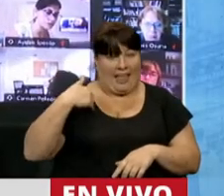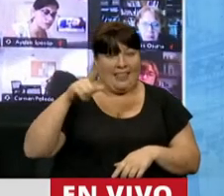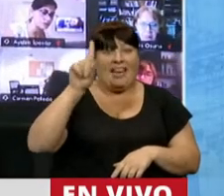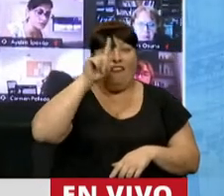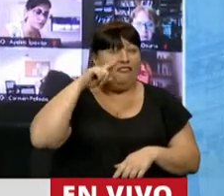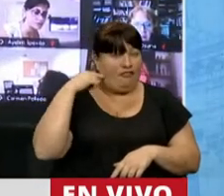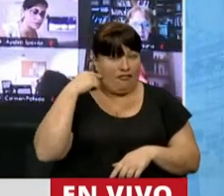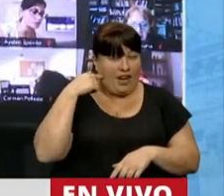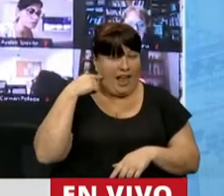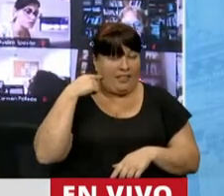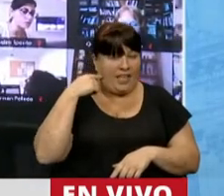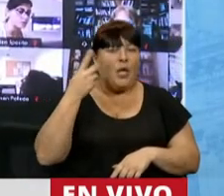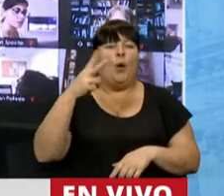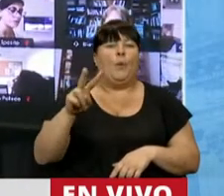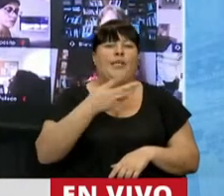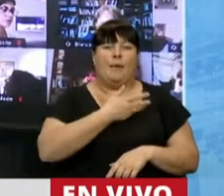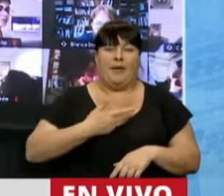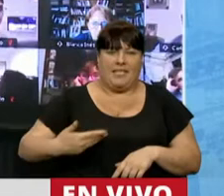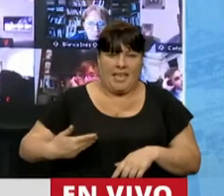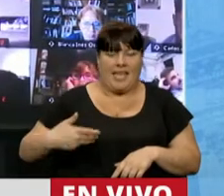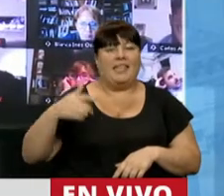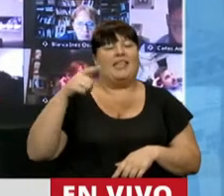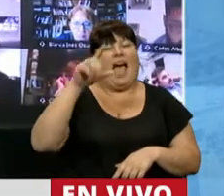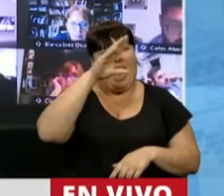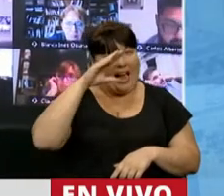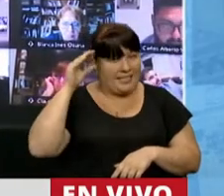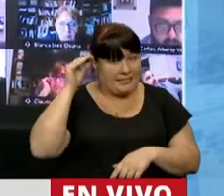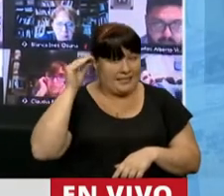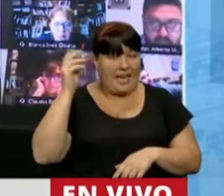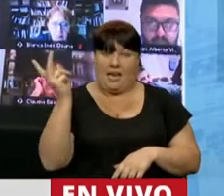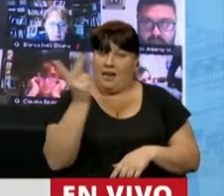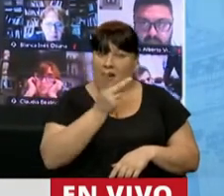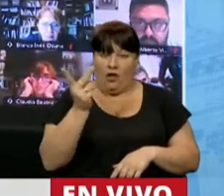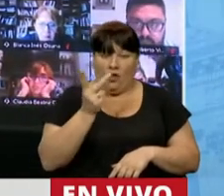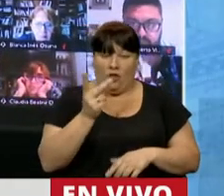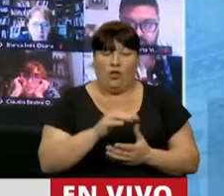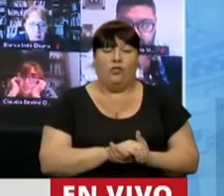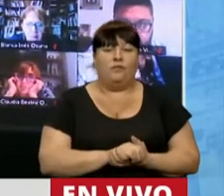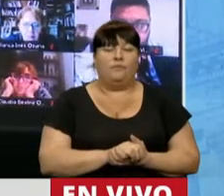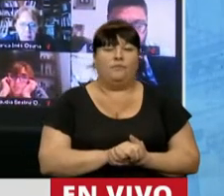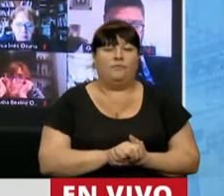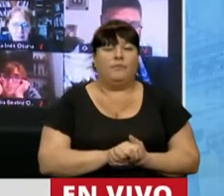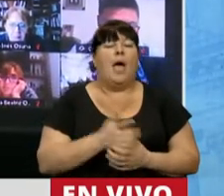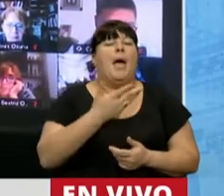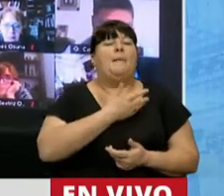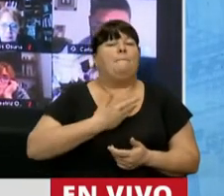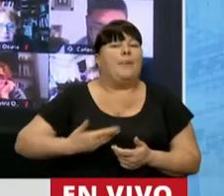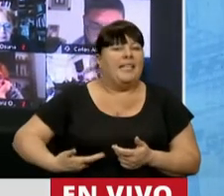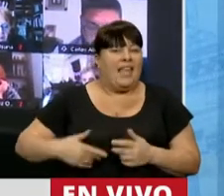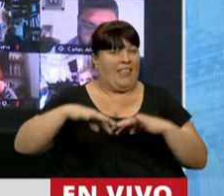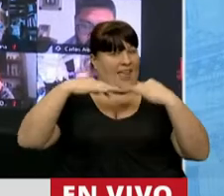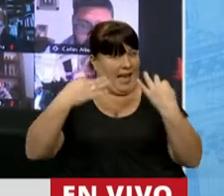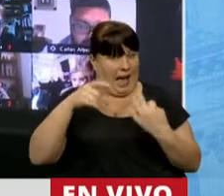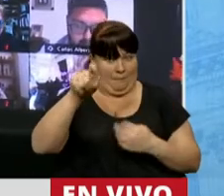Fernández, la vicepresidenta de la Nación Argentina, Cristina Fernández de Kirchner, el presidente de la